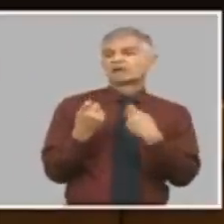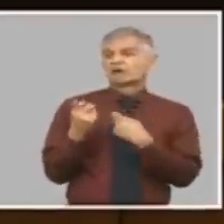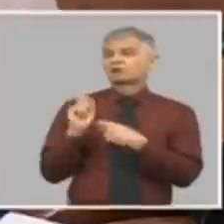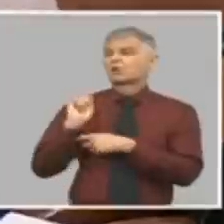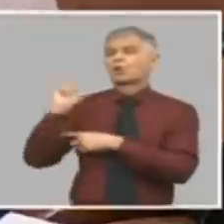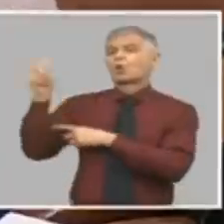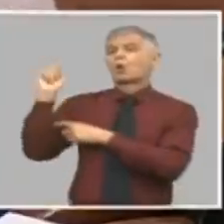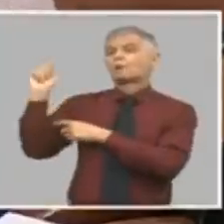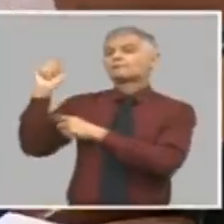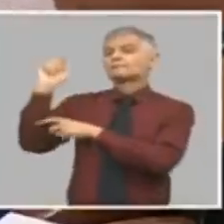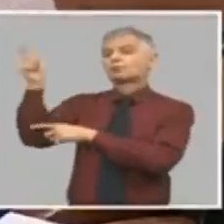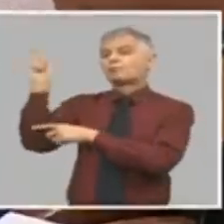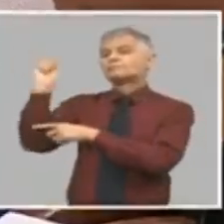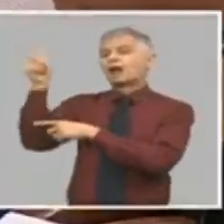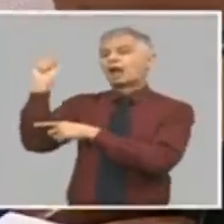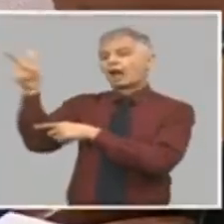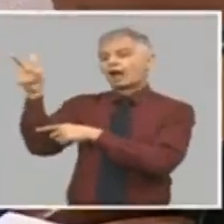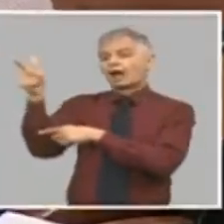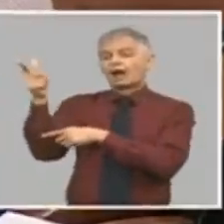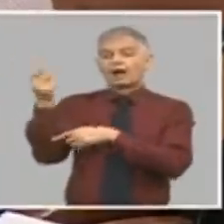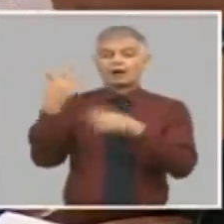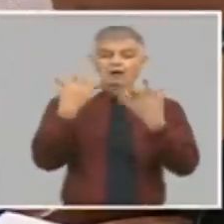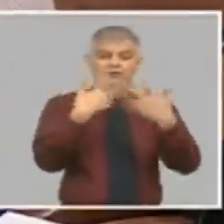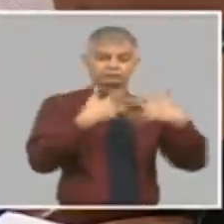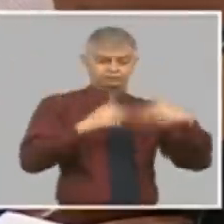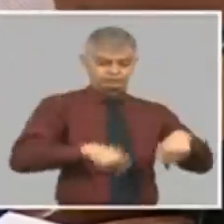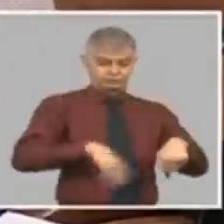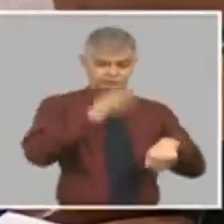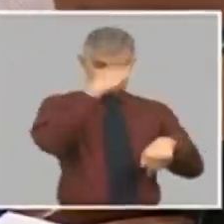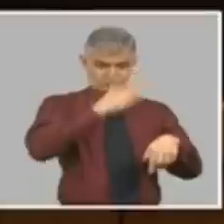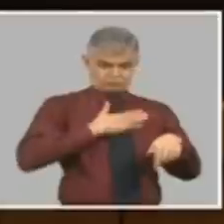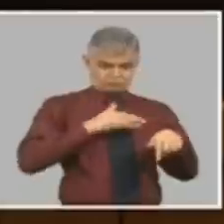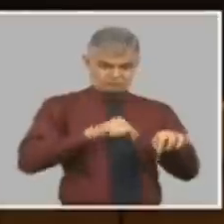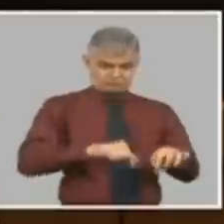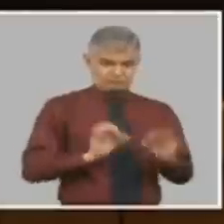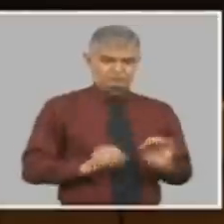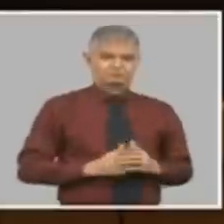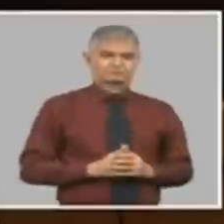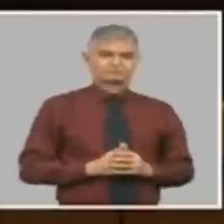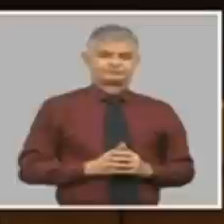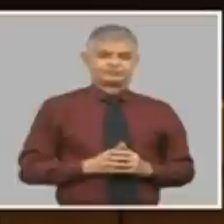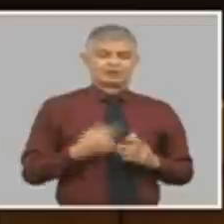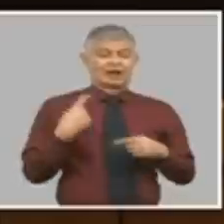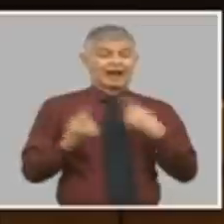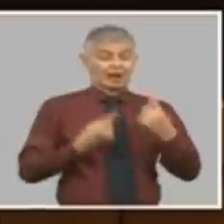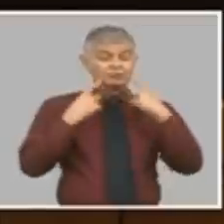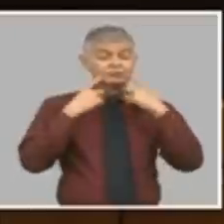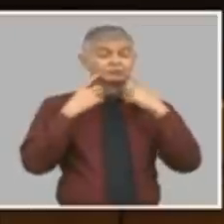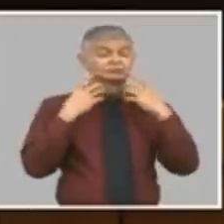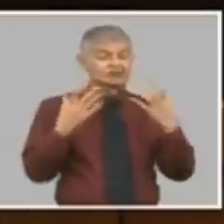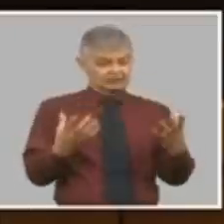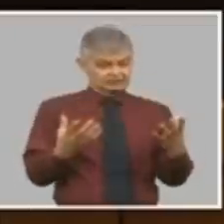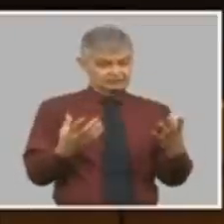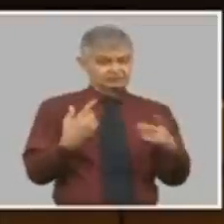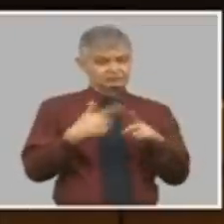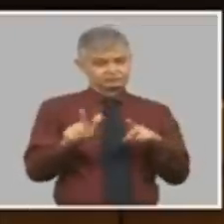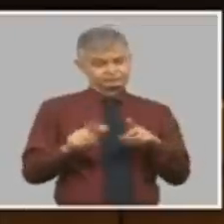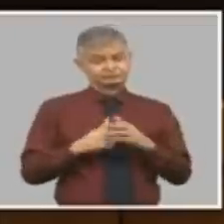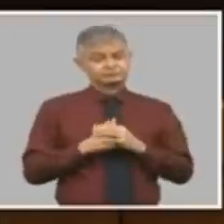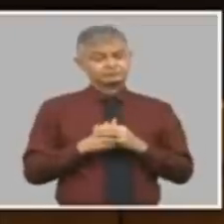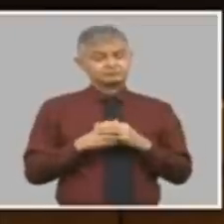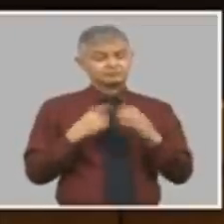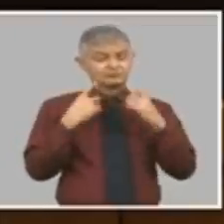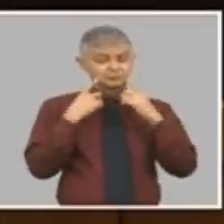también estimula la inversión extranjera yo creo que hay algo bien importante sí yo creo que hay algo bien importante